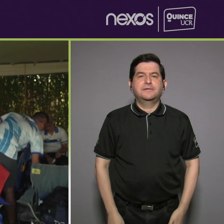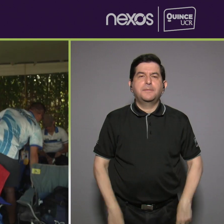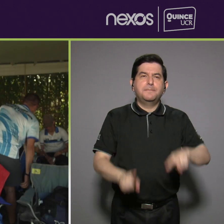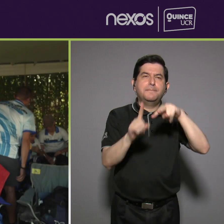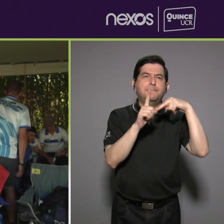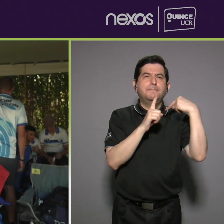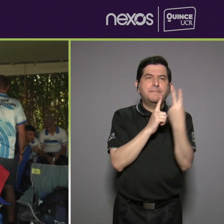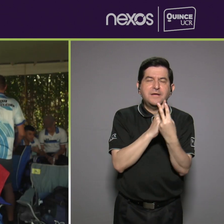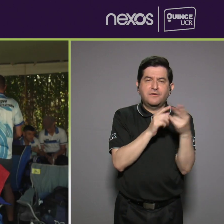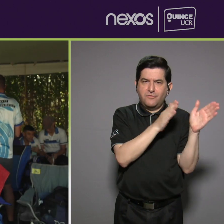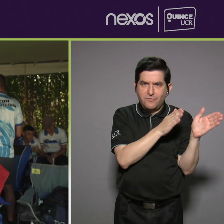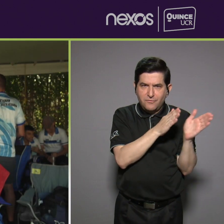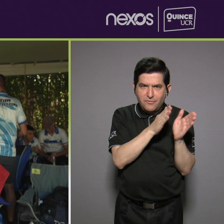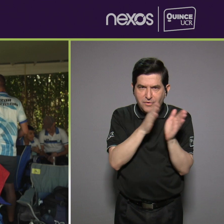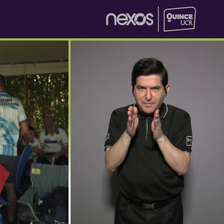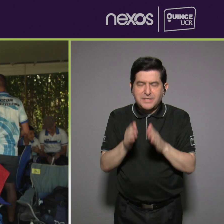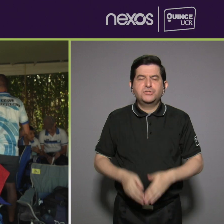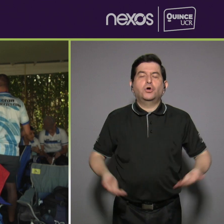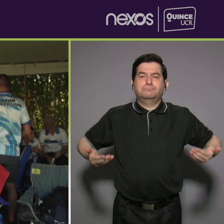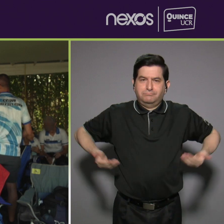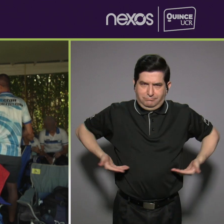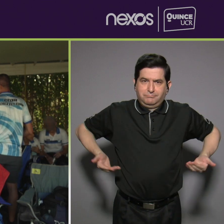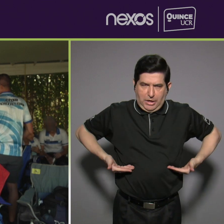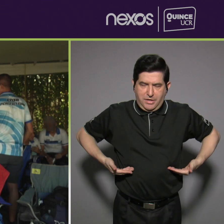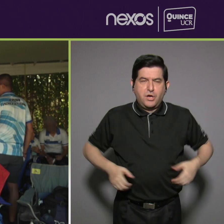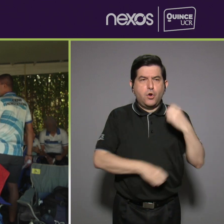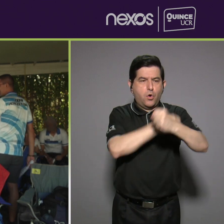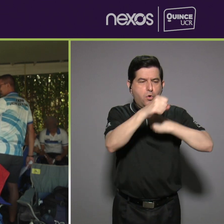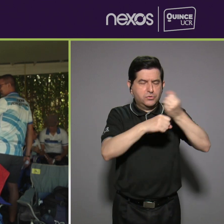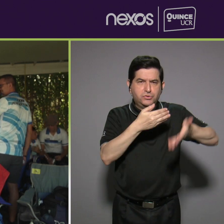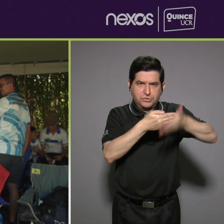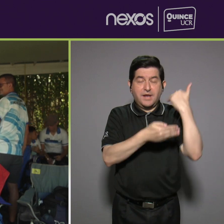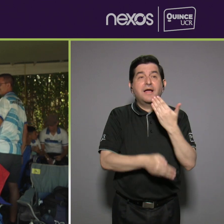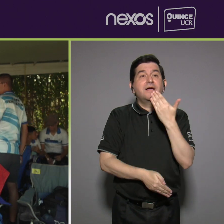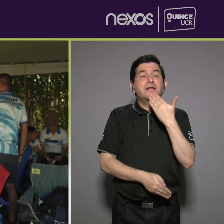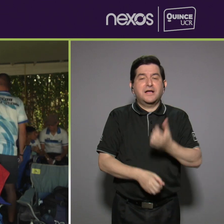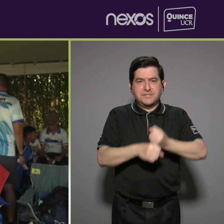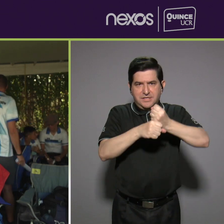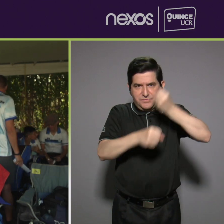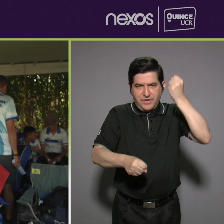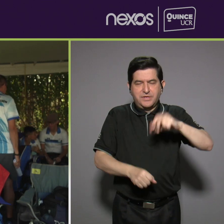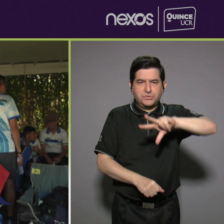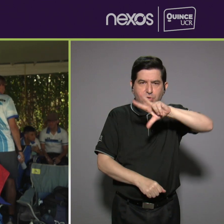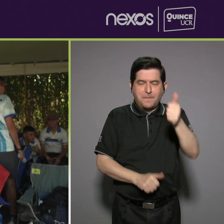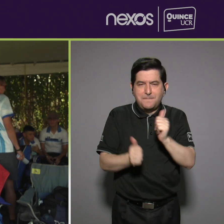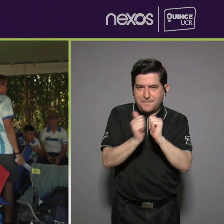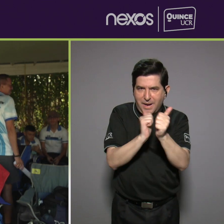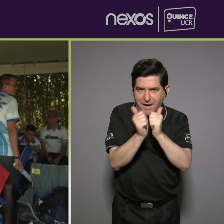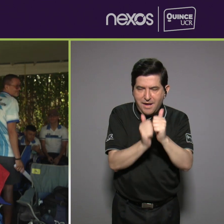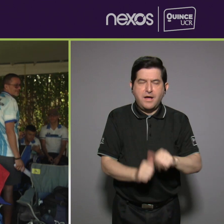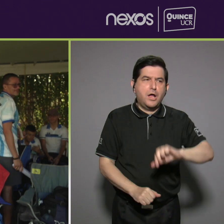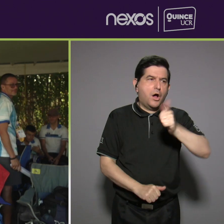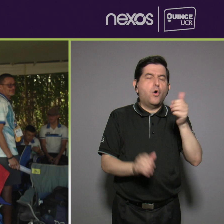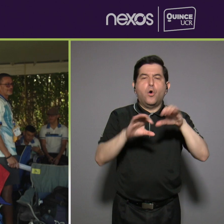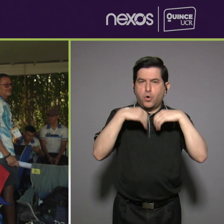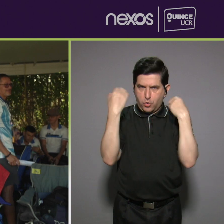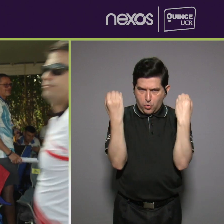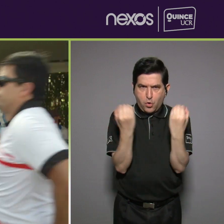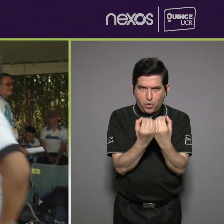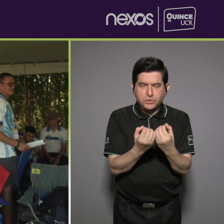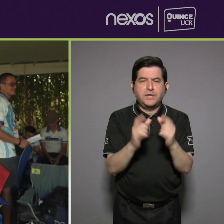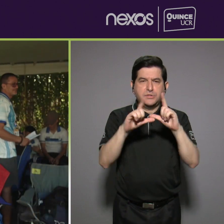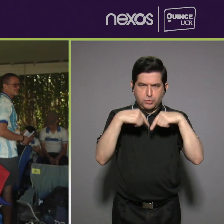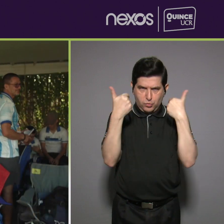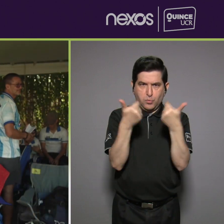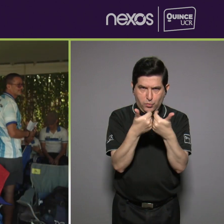el punto de vista de la formación de los entrenadores, el año pasado, gracias a la Federación Paradeportes y otras organizaciones en su